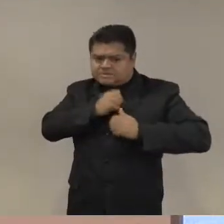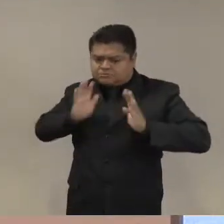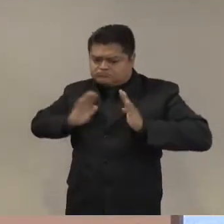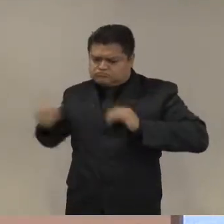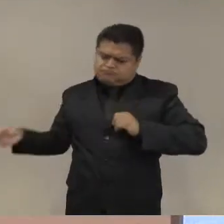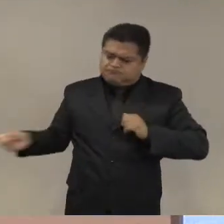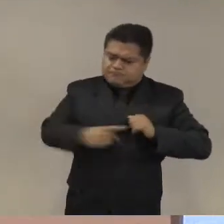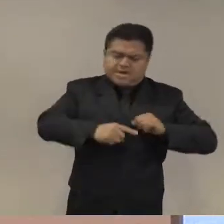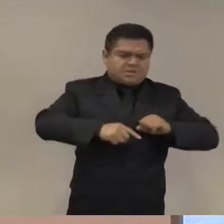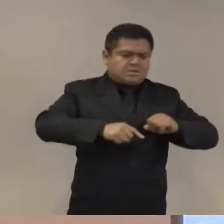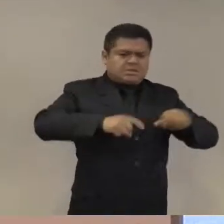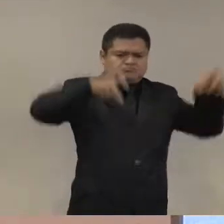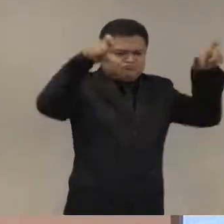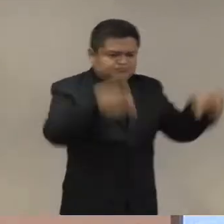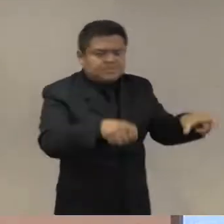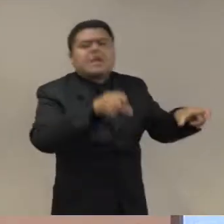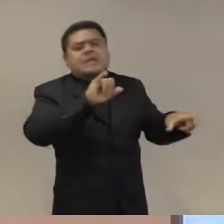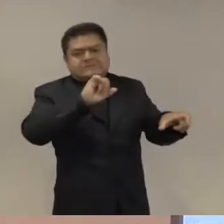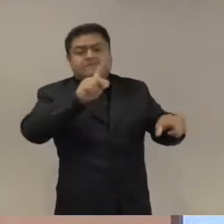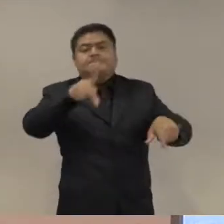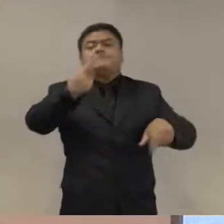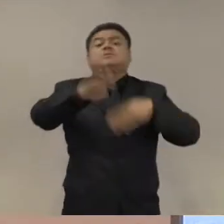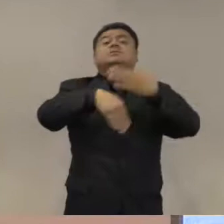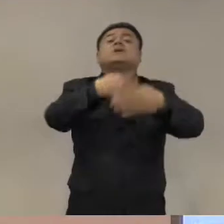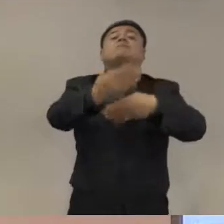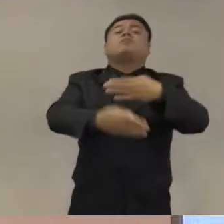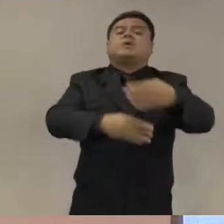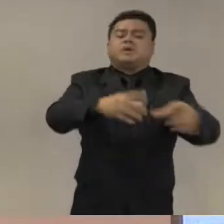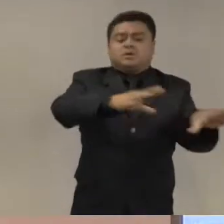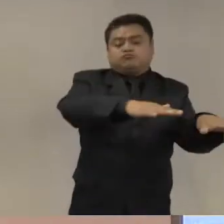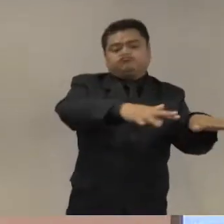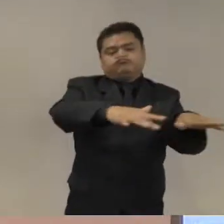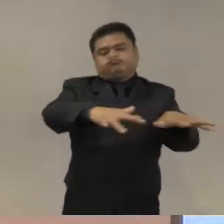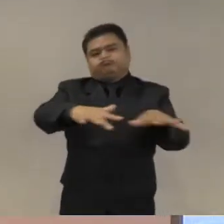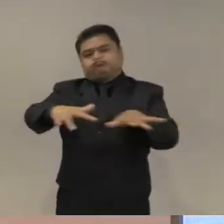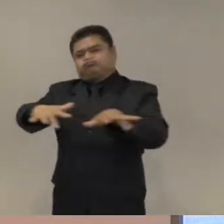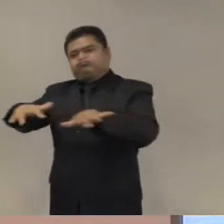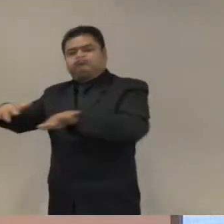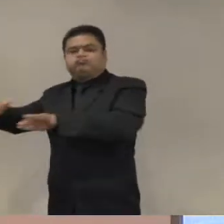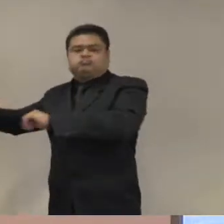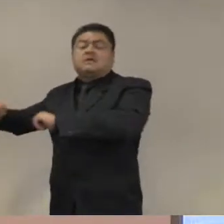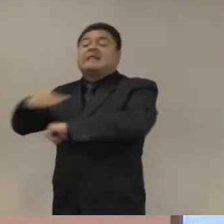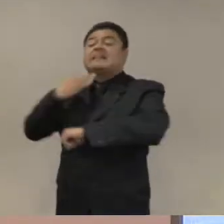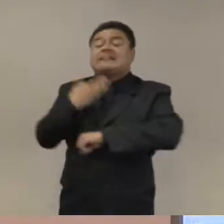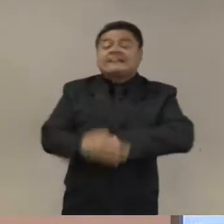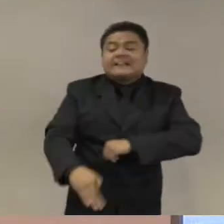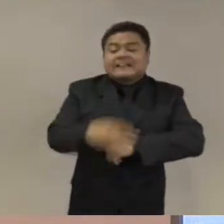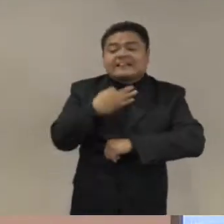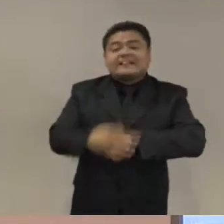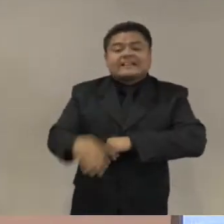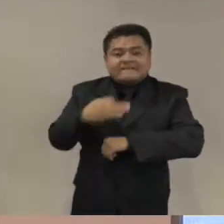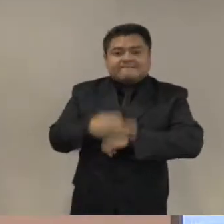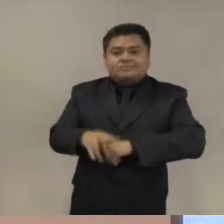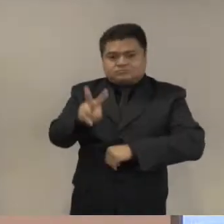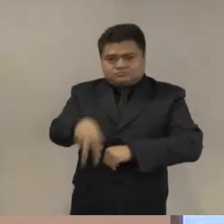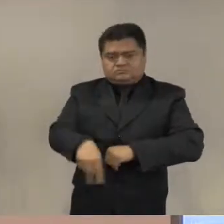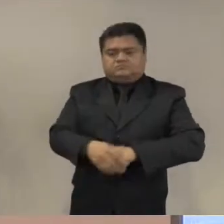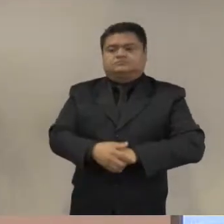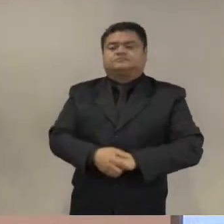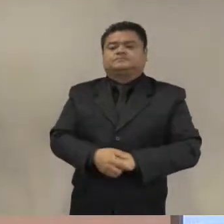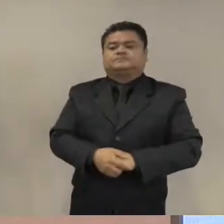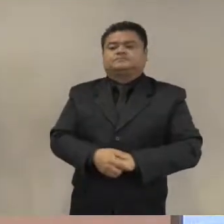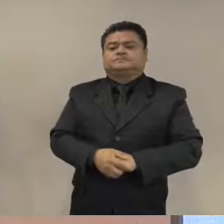rápidamente. Eso debido al principio de que este papel siempre debe ser temporal. La salida siempre debe ser inminente,